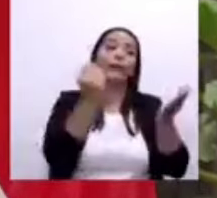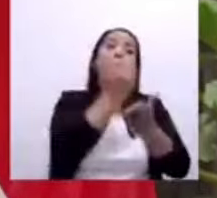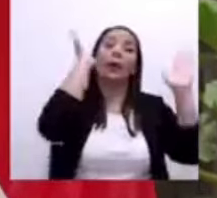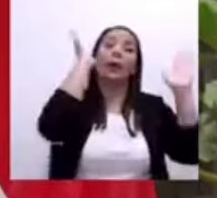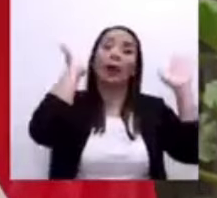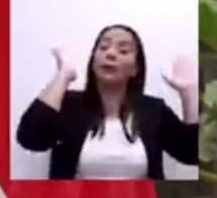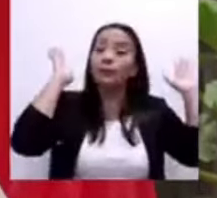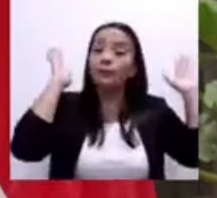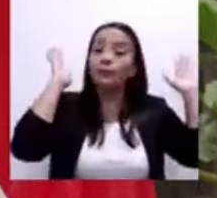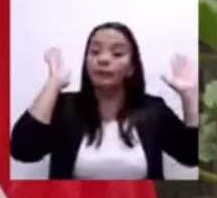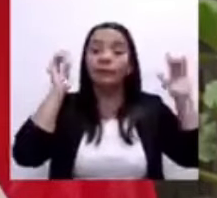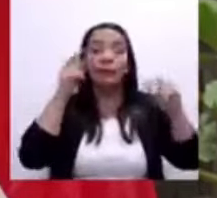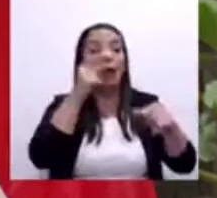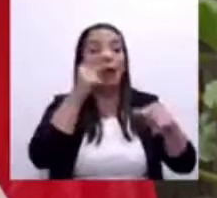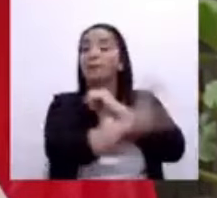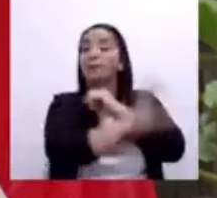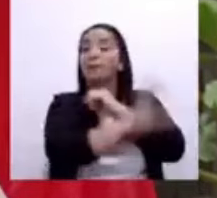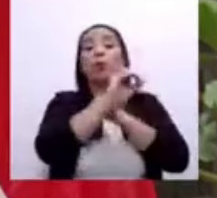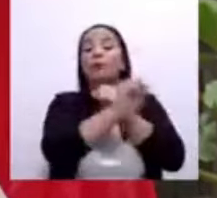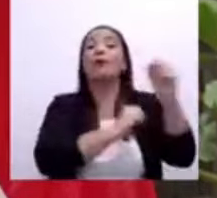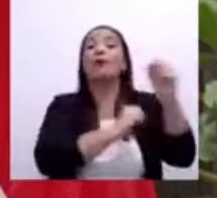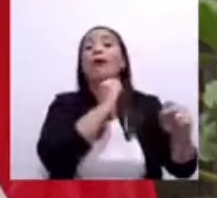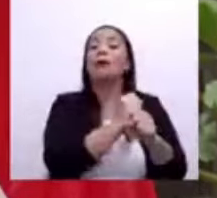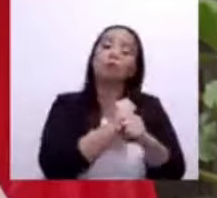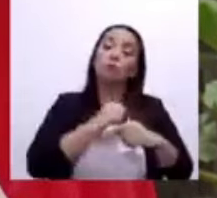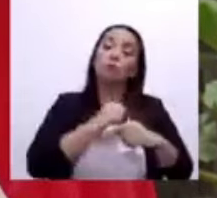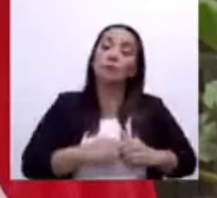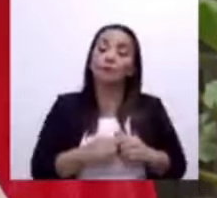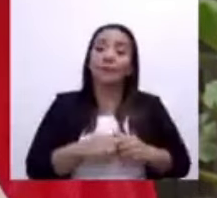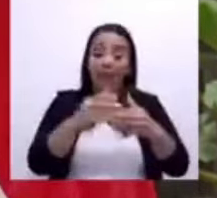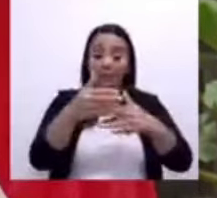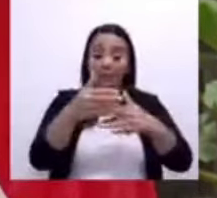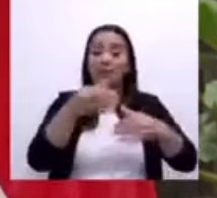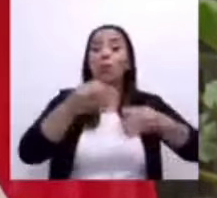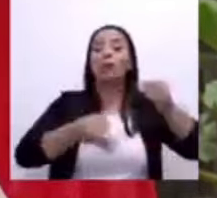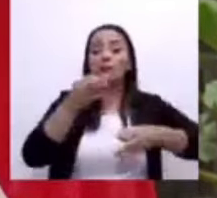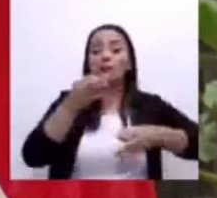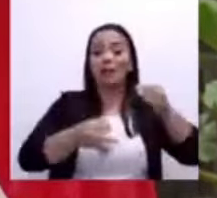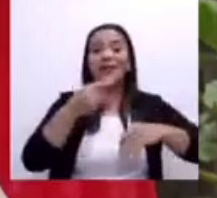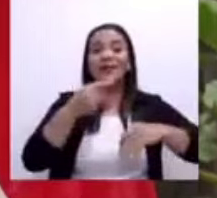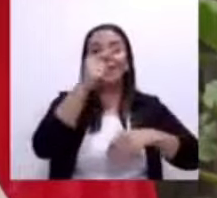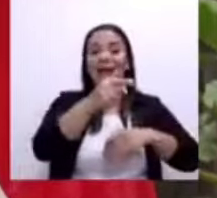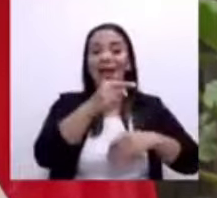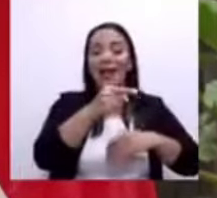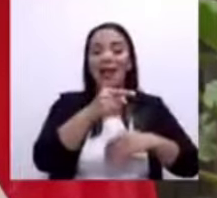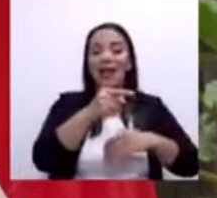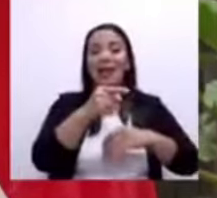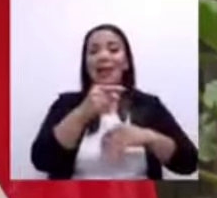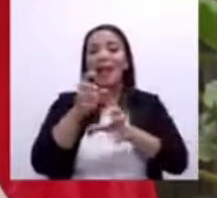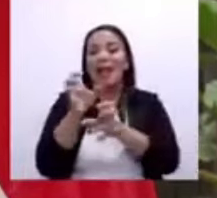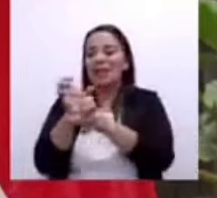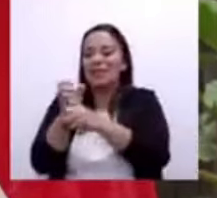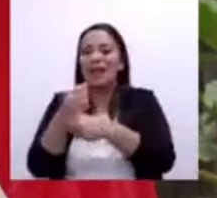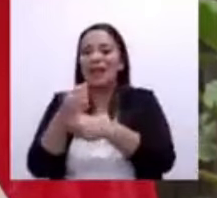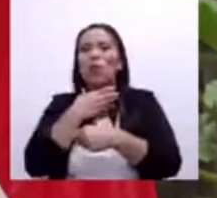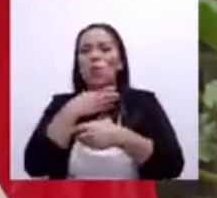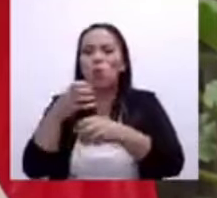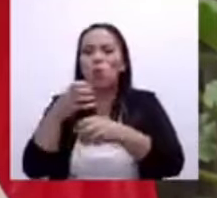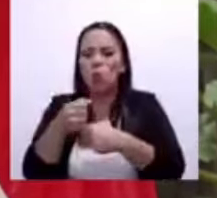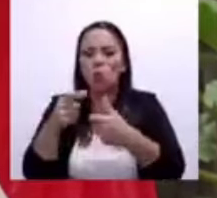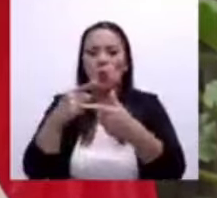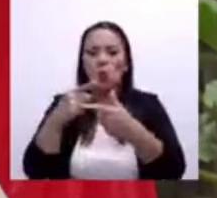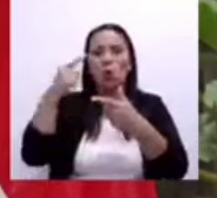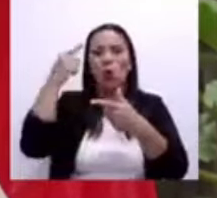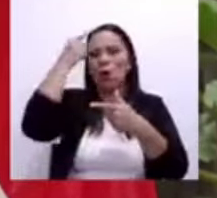50 años. Que el expediente judicial no sólo dice que extranguló, le pegó un balazo en la cabeza o en la cara